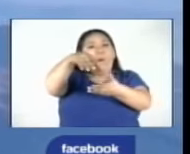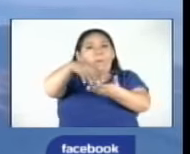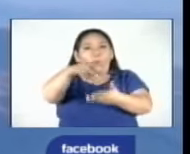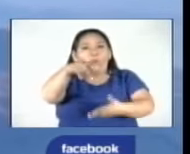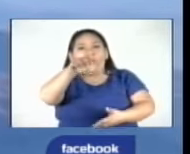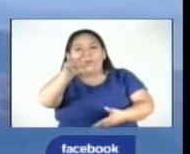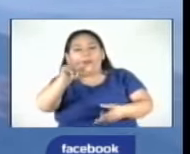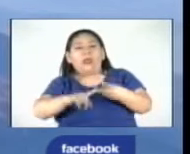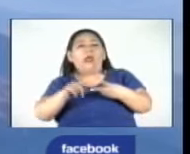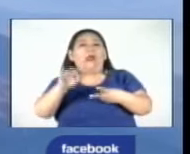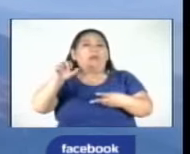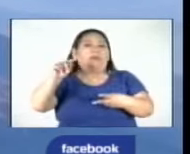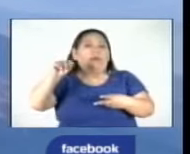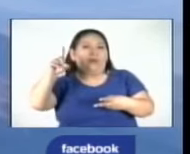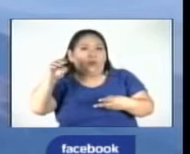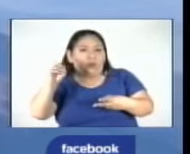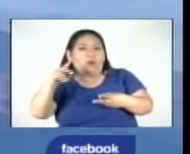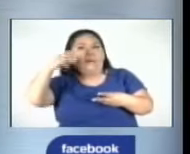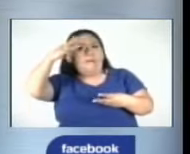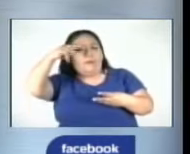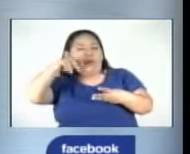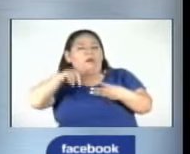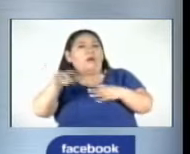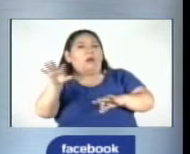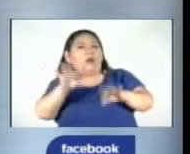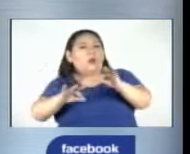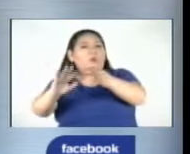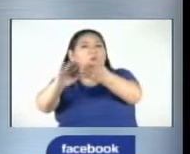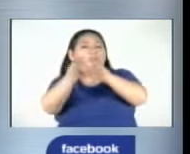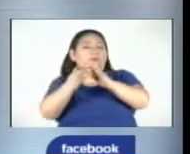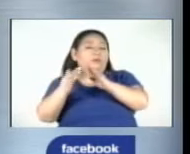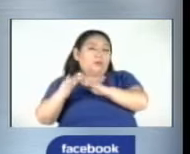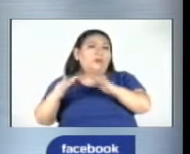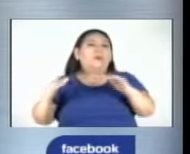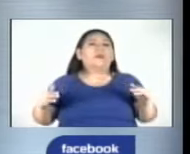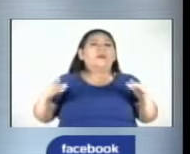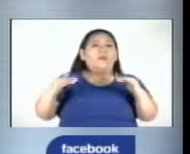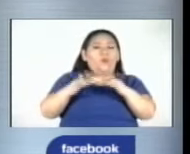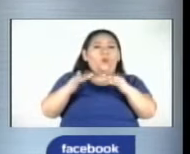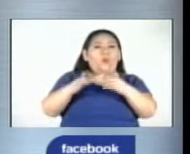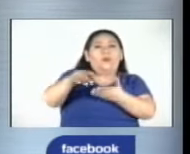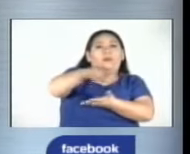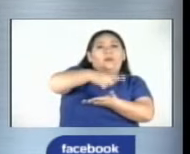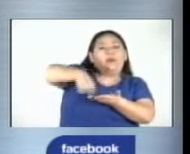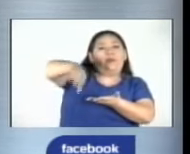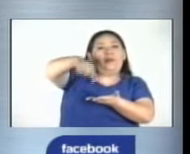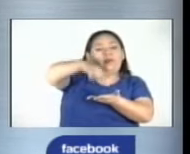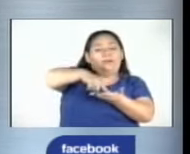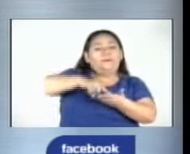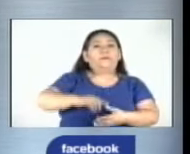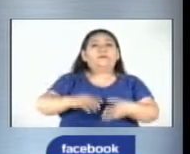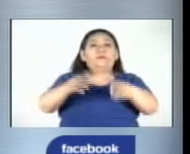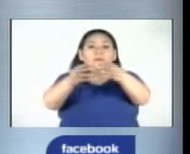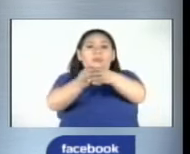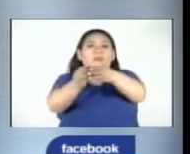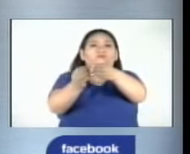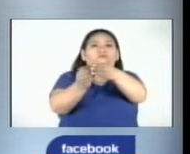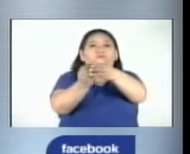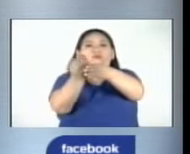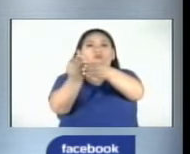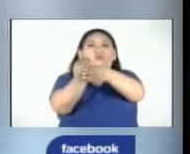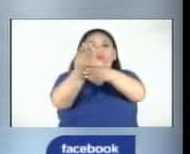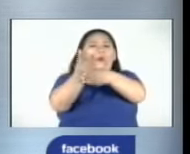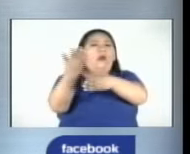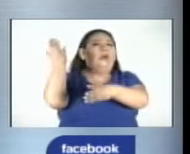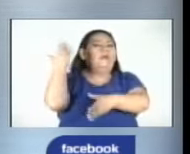Puebla y el Estado de México, además de algunos sectores de la capital. Desde que el Popocatépetl entró en actividad